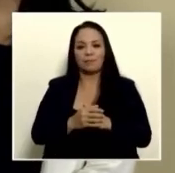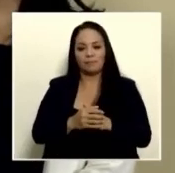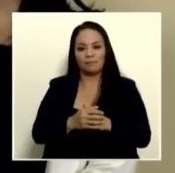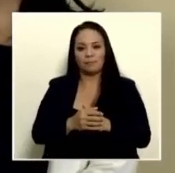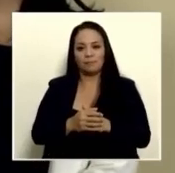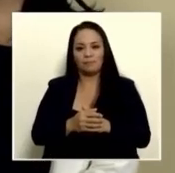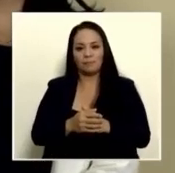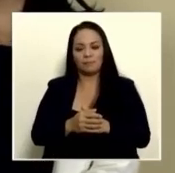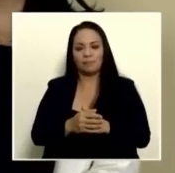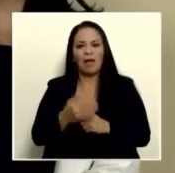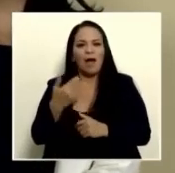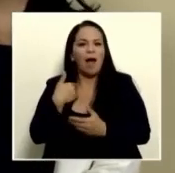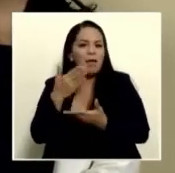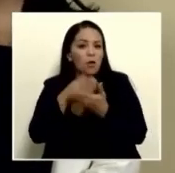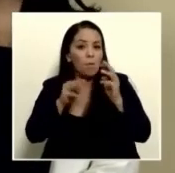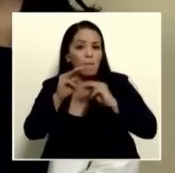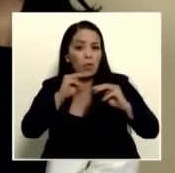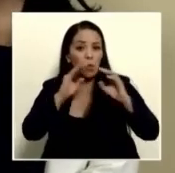cerrado?